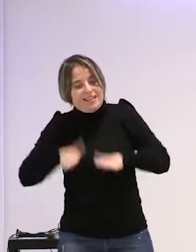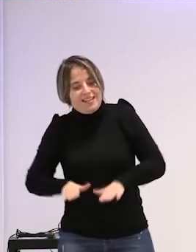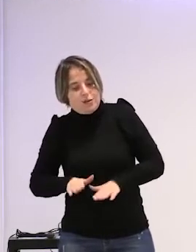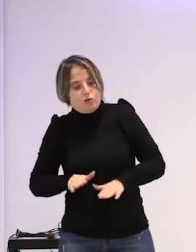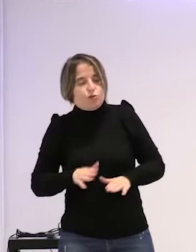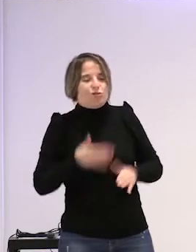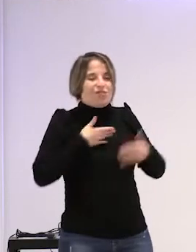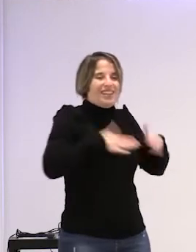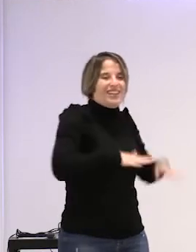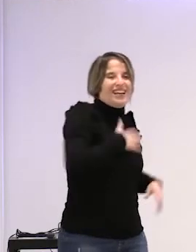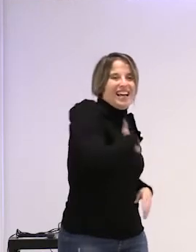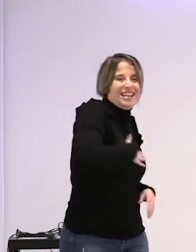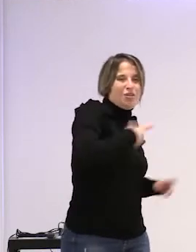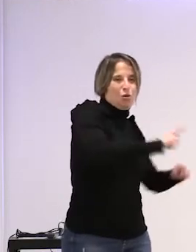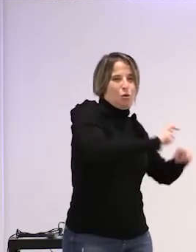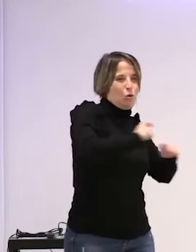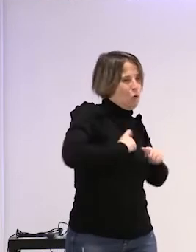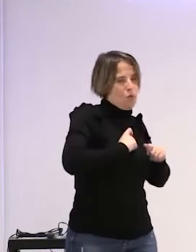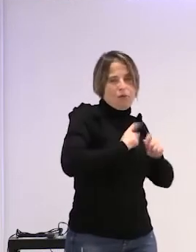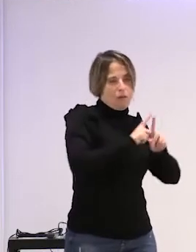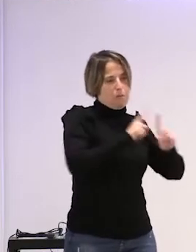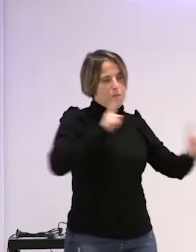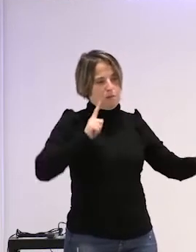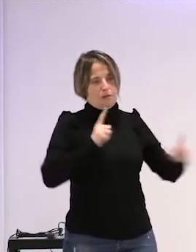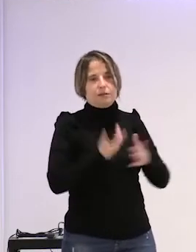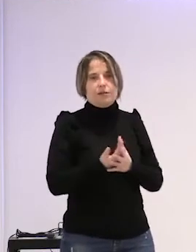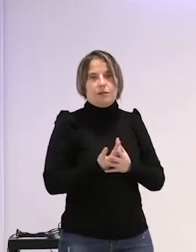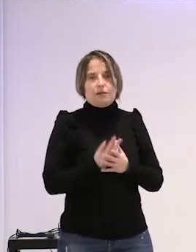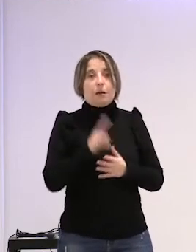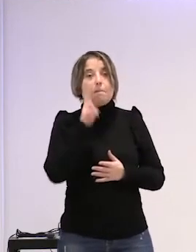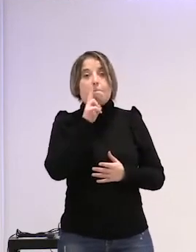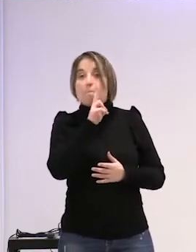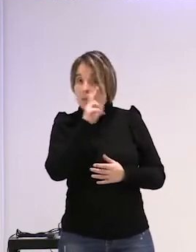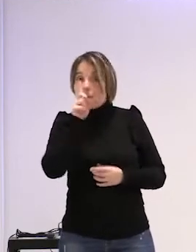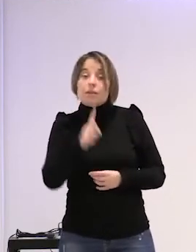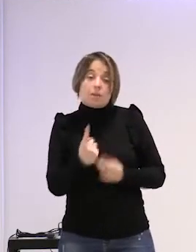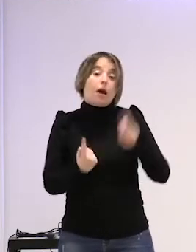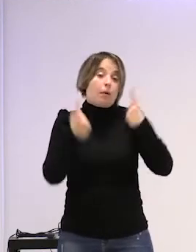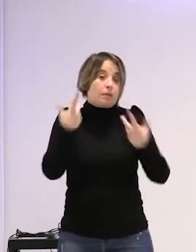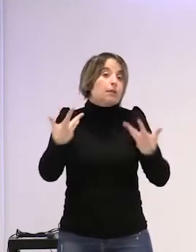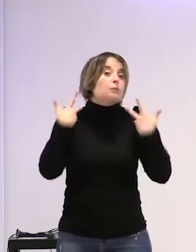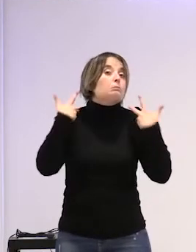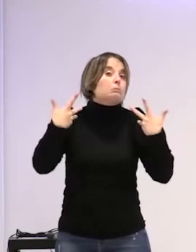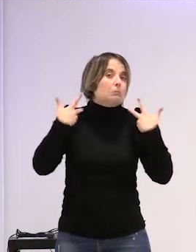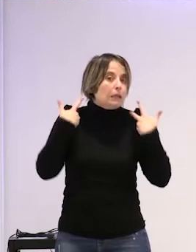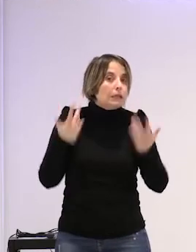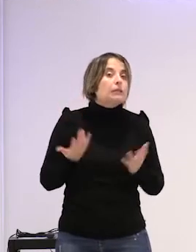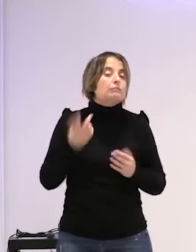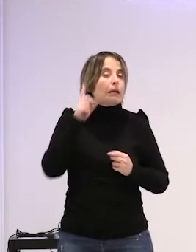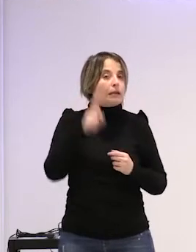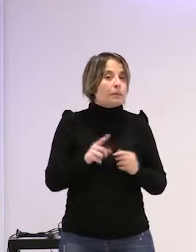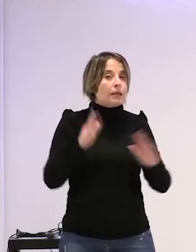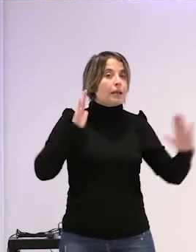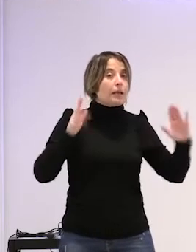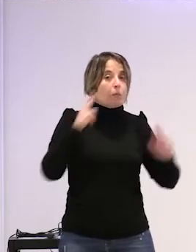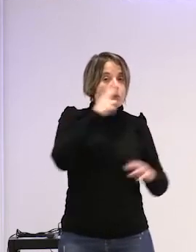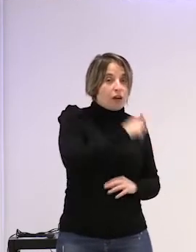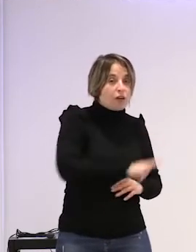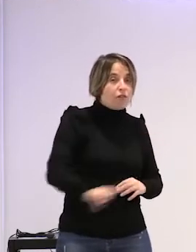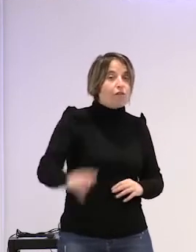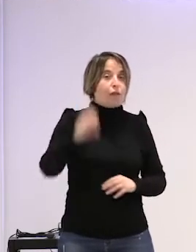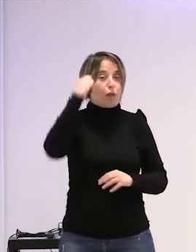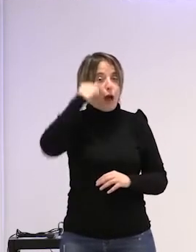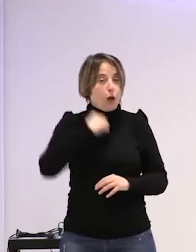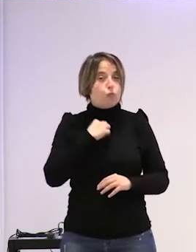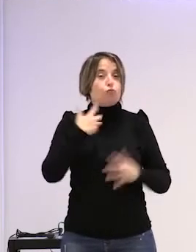hija incómoda a veces la propia madre es otra víctima que fue en su infancia de abusos sexuales